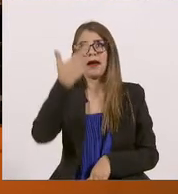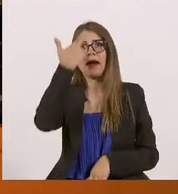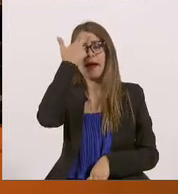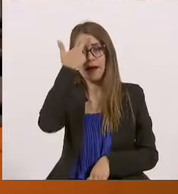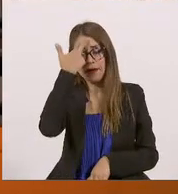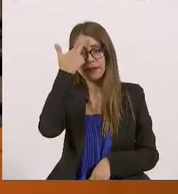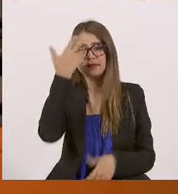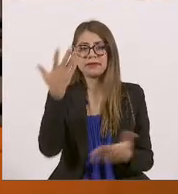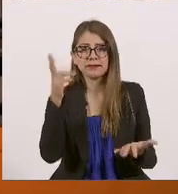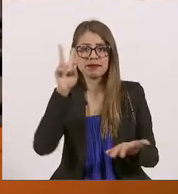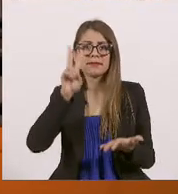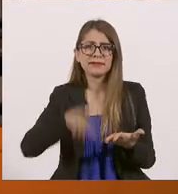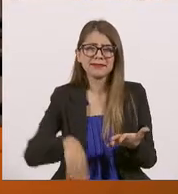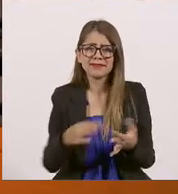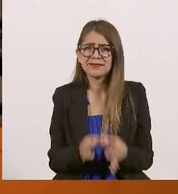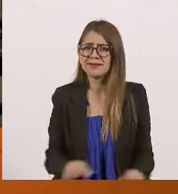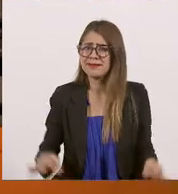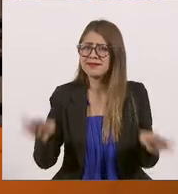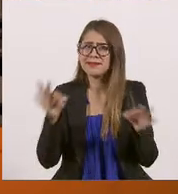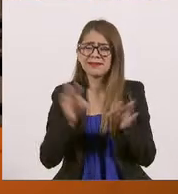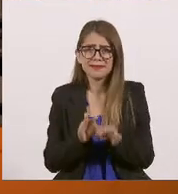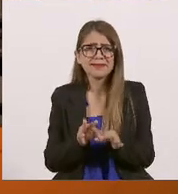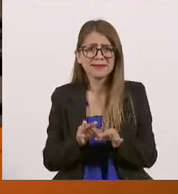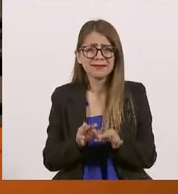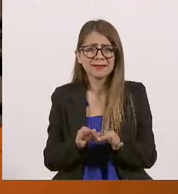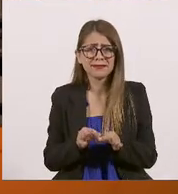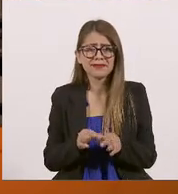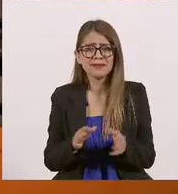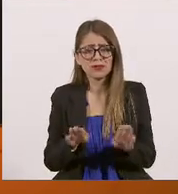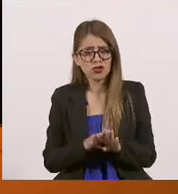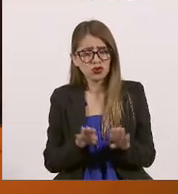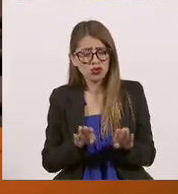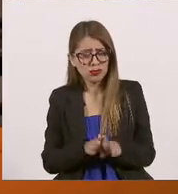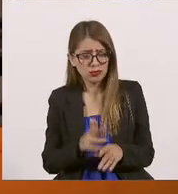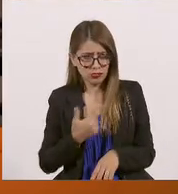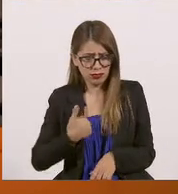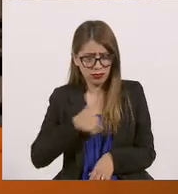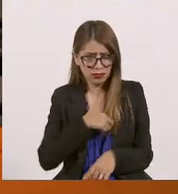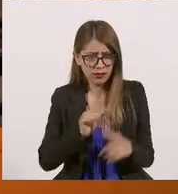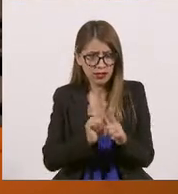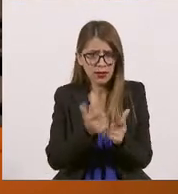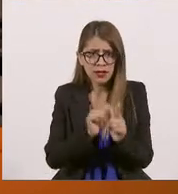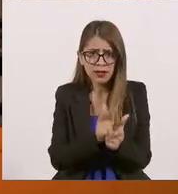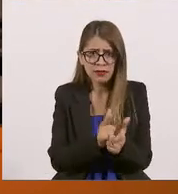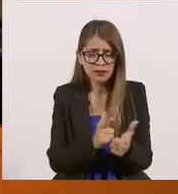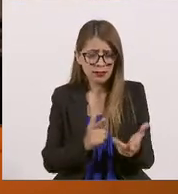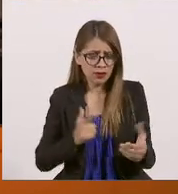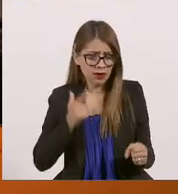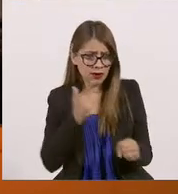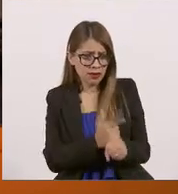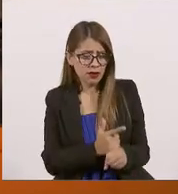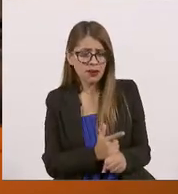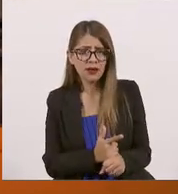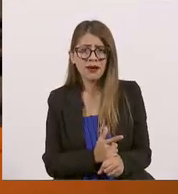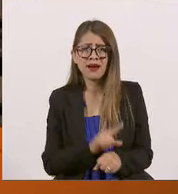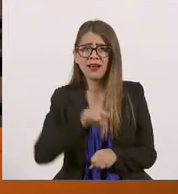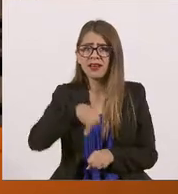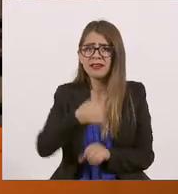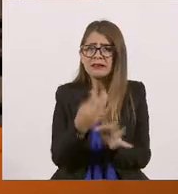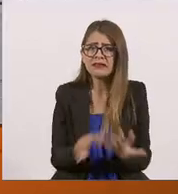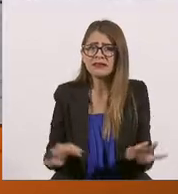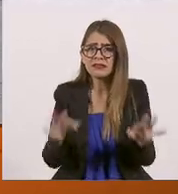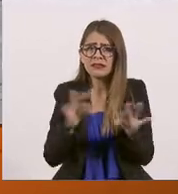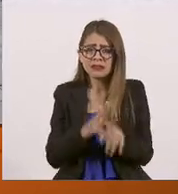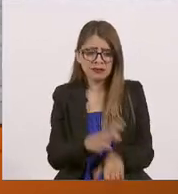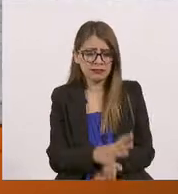las letras nos han hecho sentir orgullosos, pero también cómo al abrir un libro estamos abriendo también un mundo y que sepamos que en el siglo